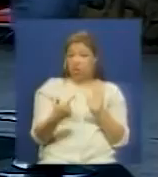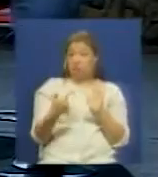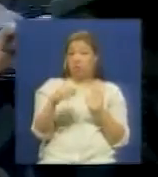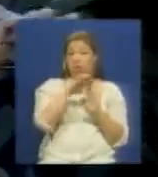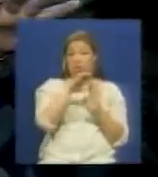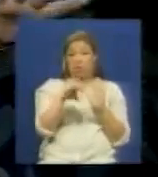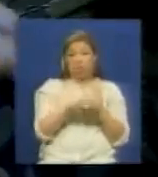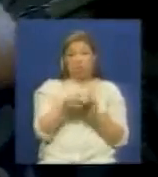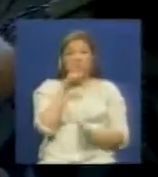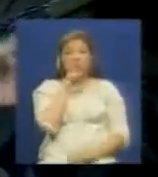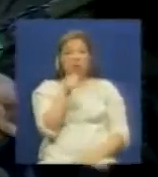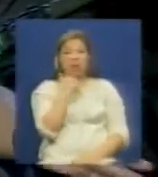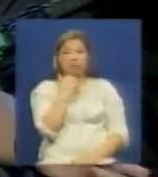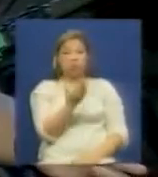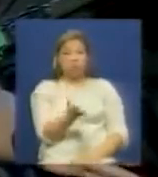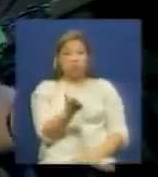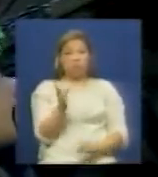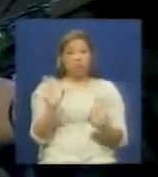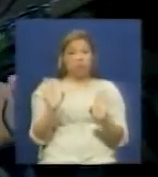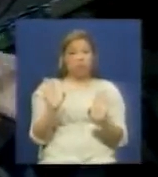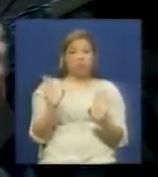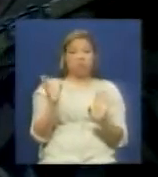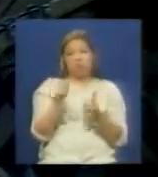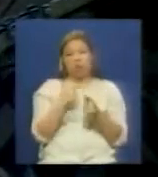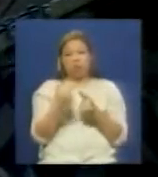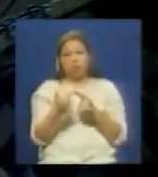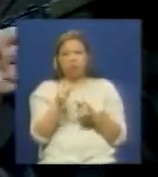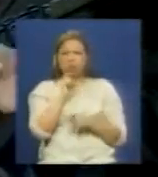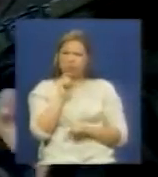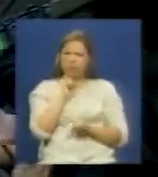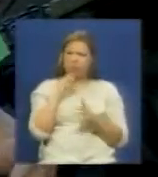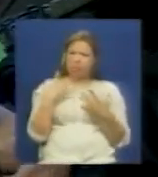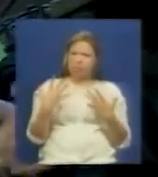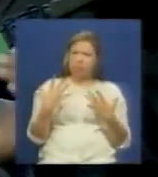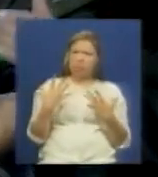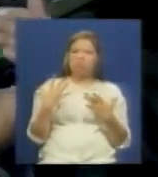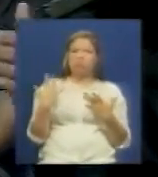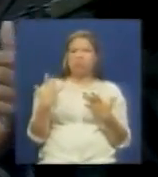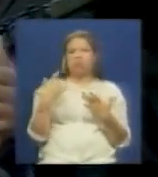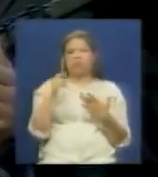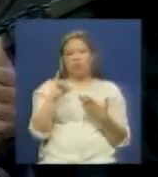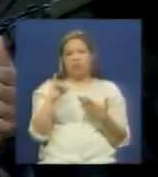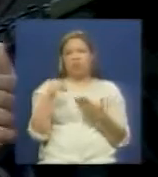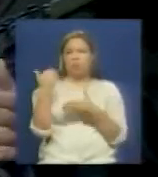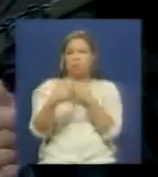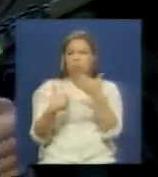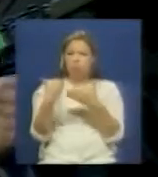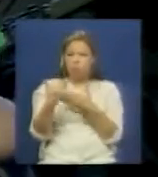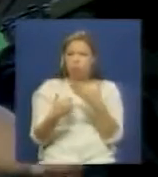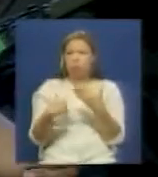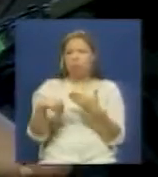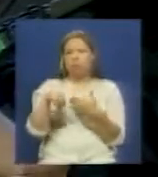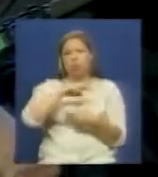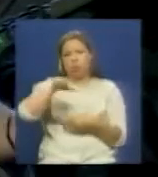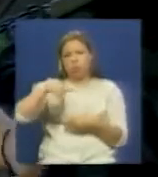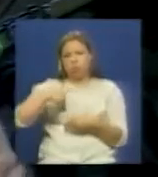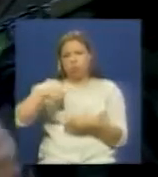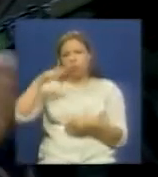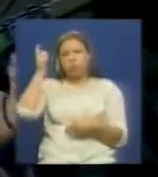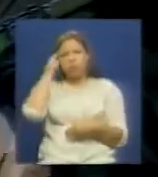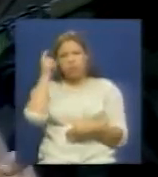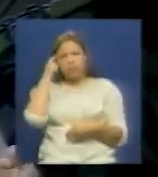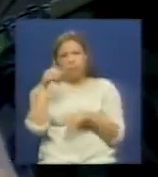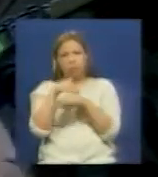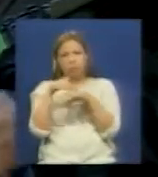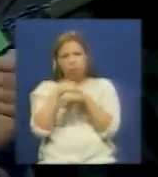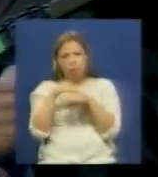momento lo dijeron porque no la aceptaban y además ahora que nosotros cada vez tenemos que empoderarnos más de ella la va a respetar ¿qué hay que hacer